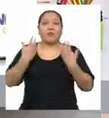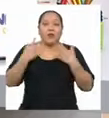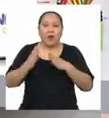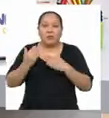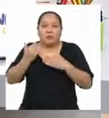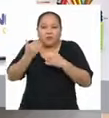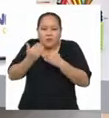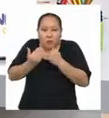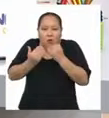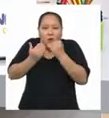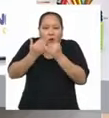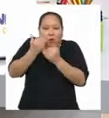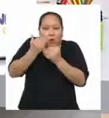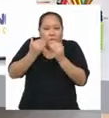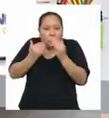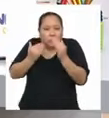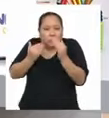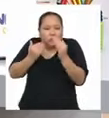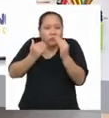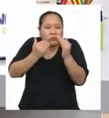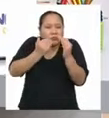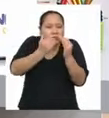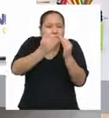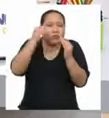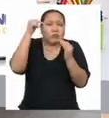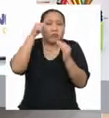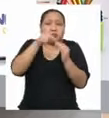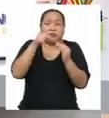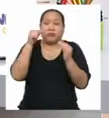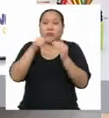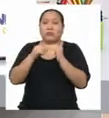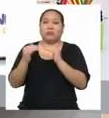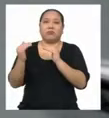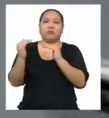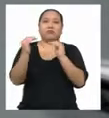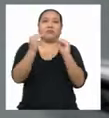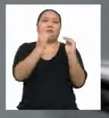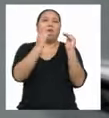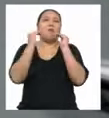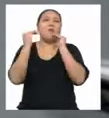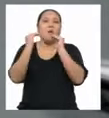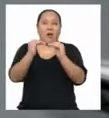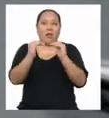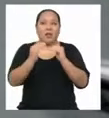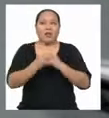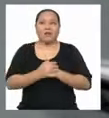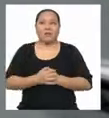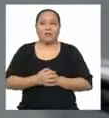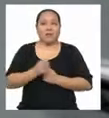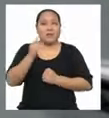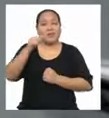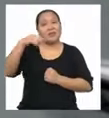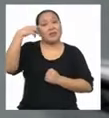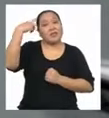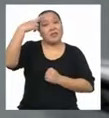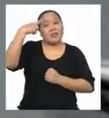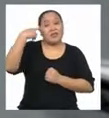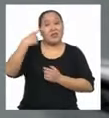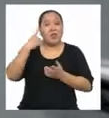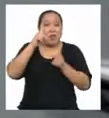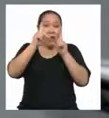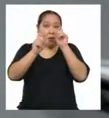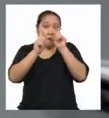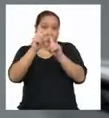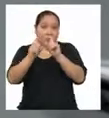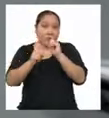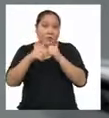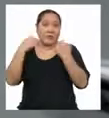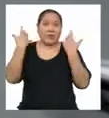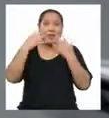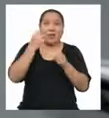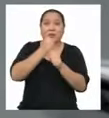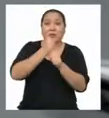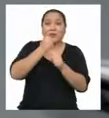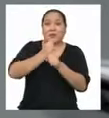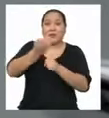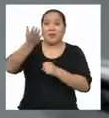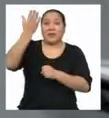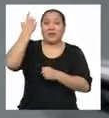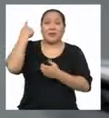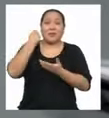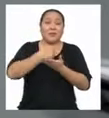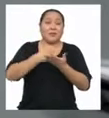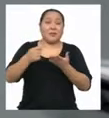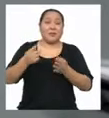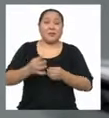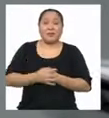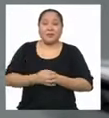acercándonos a una situación de equidad Por eso, en la encuesta que hemos estado trabajando desde la semana